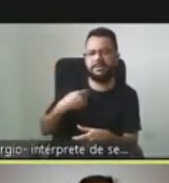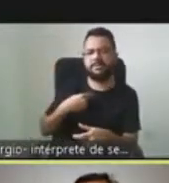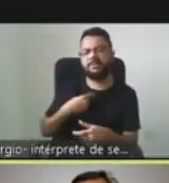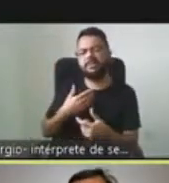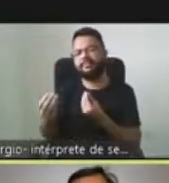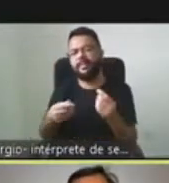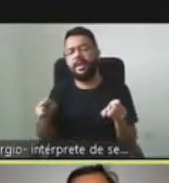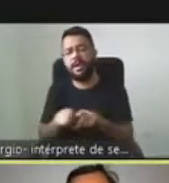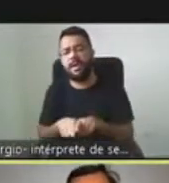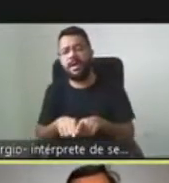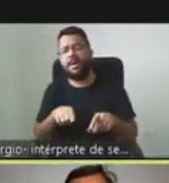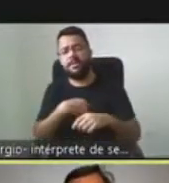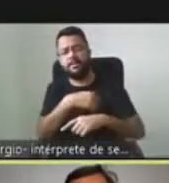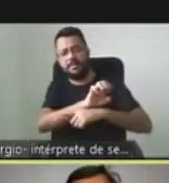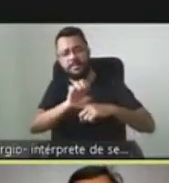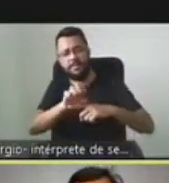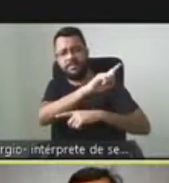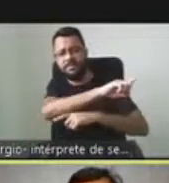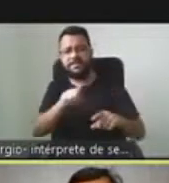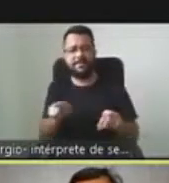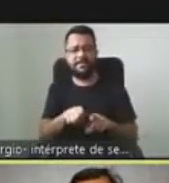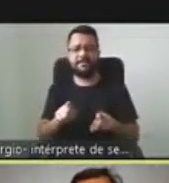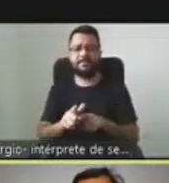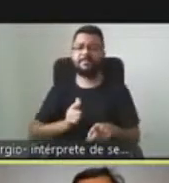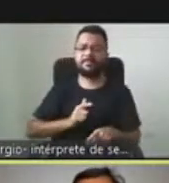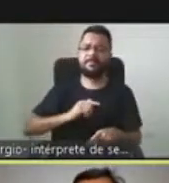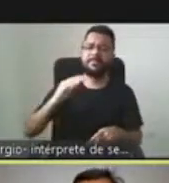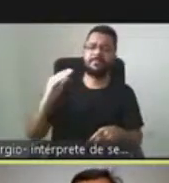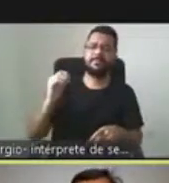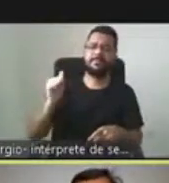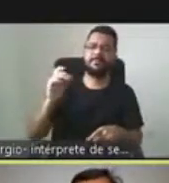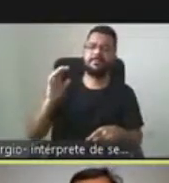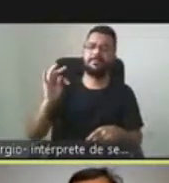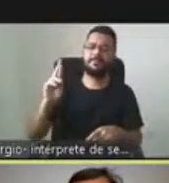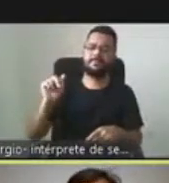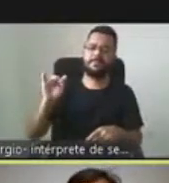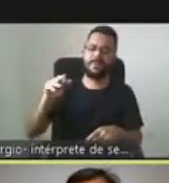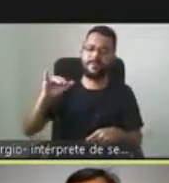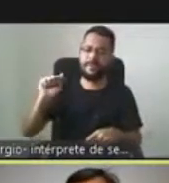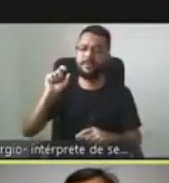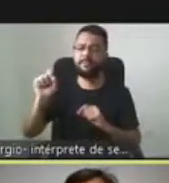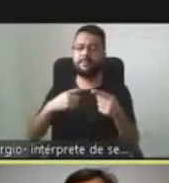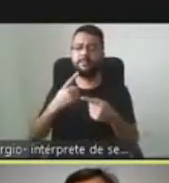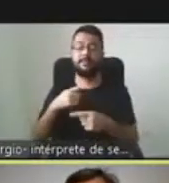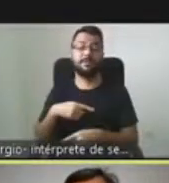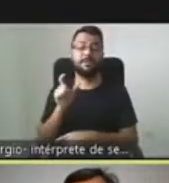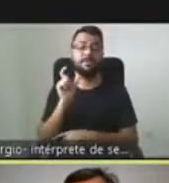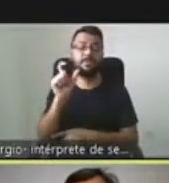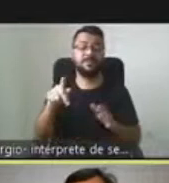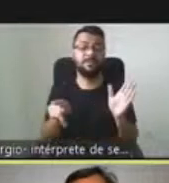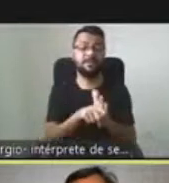clasifica también como catastróficas, pero ¿qué tienen en común? Tienen dos cosas en común. Uno, que son patologías de baja